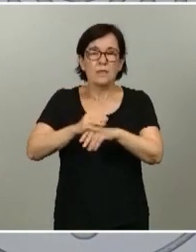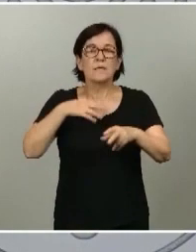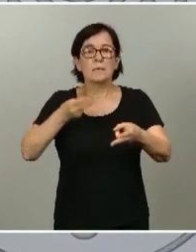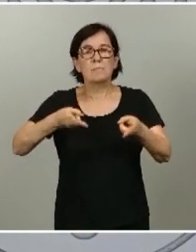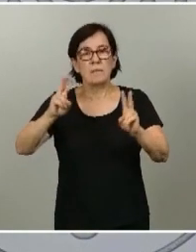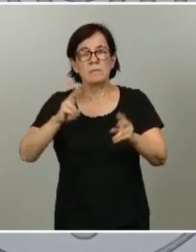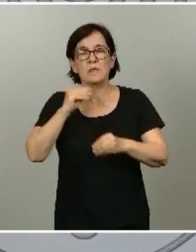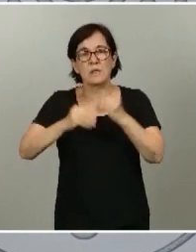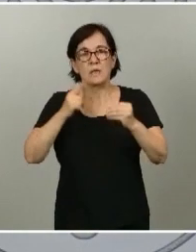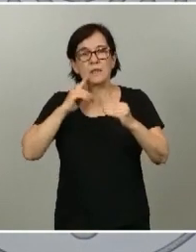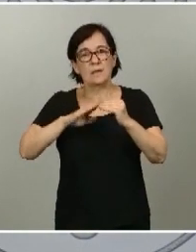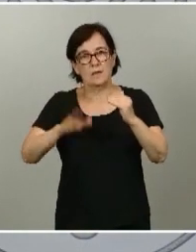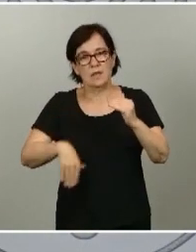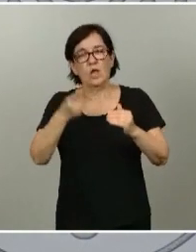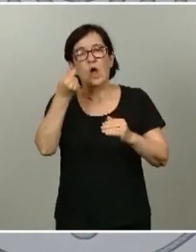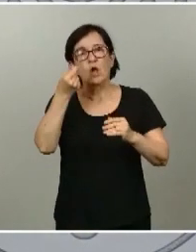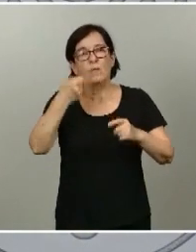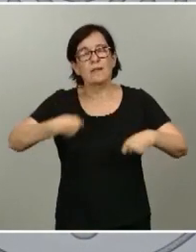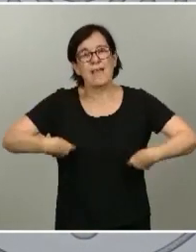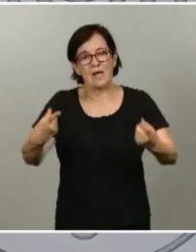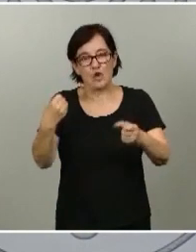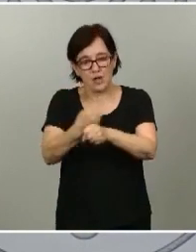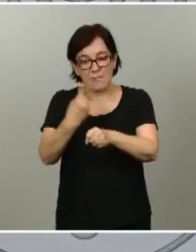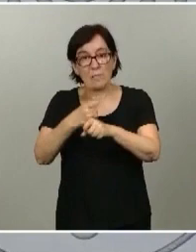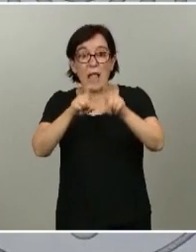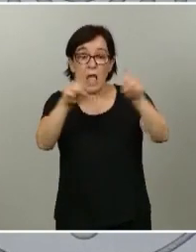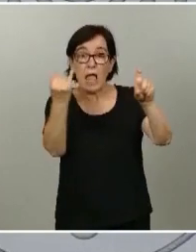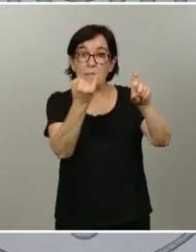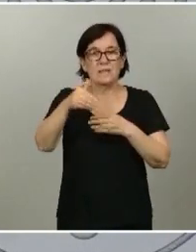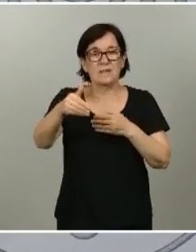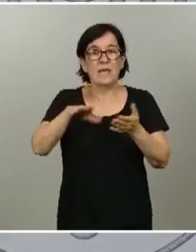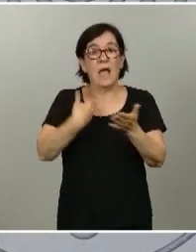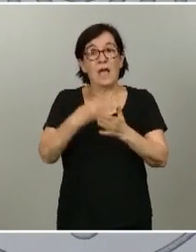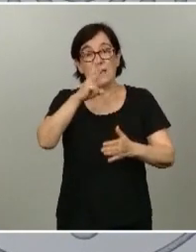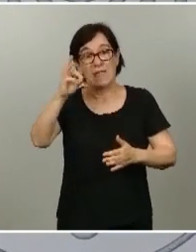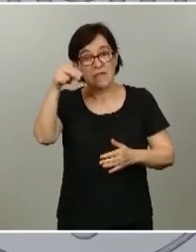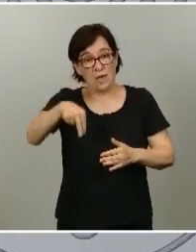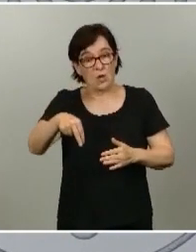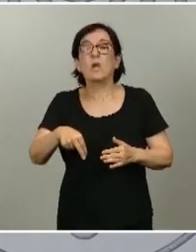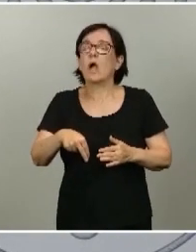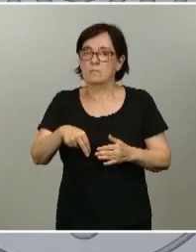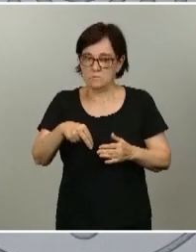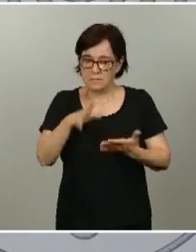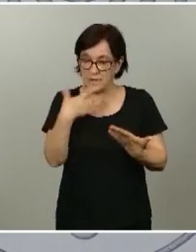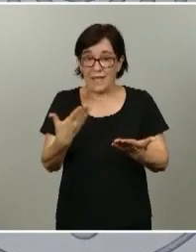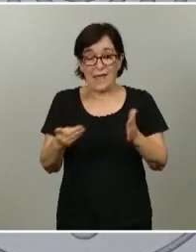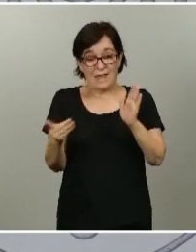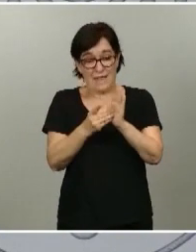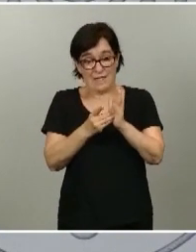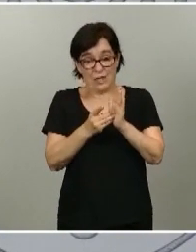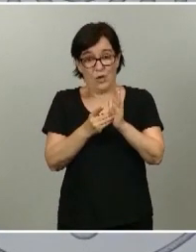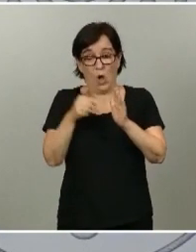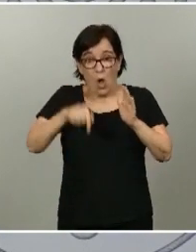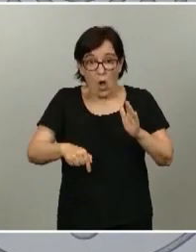menores esos costes laborales para que los empresarios lo puedan incorporar. Pues bien, el decreto aprobado esta mañana